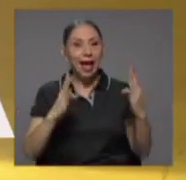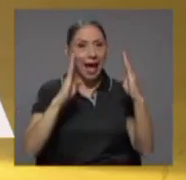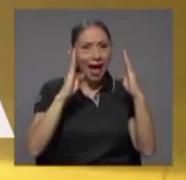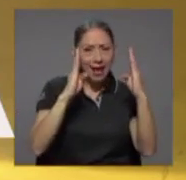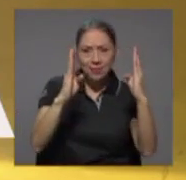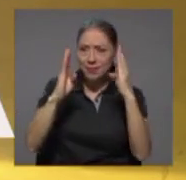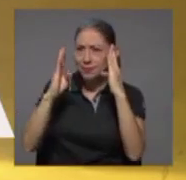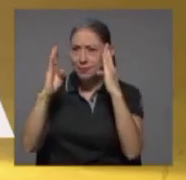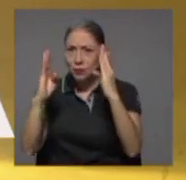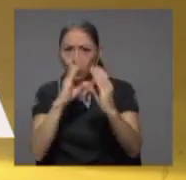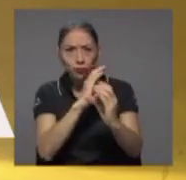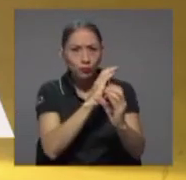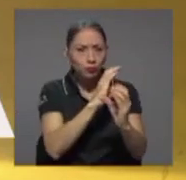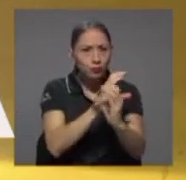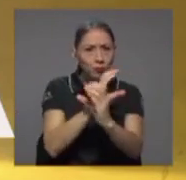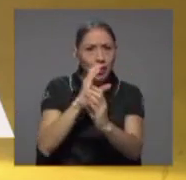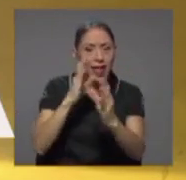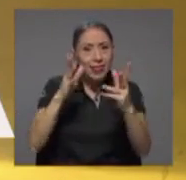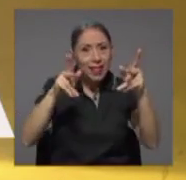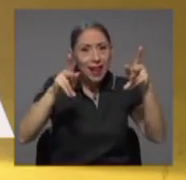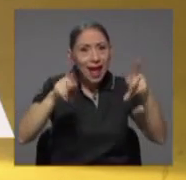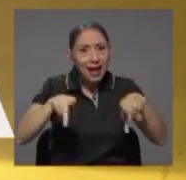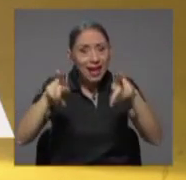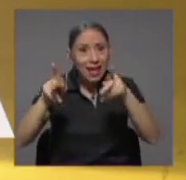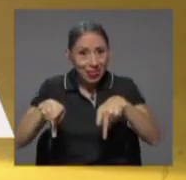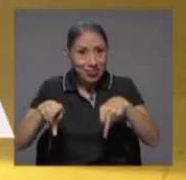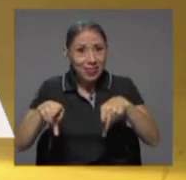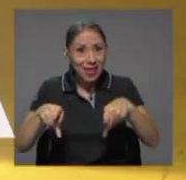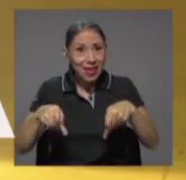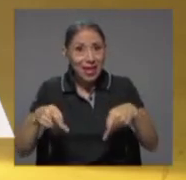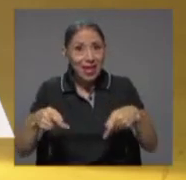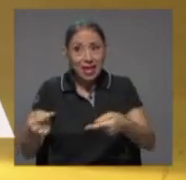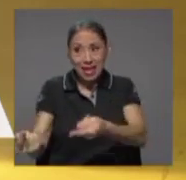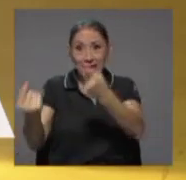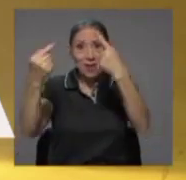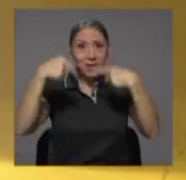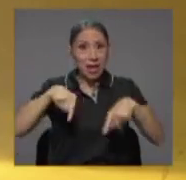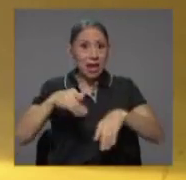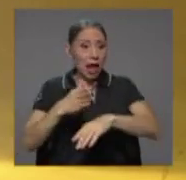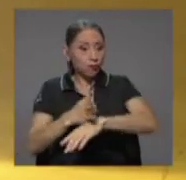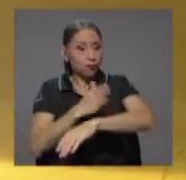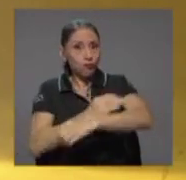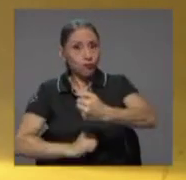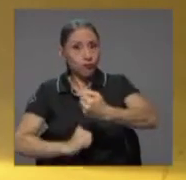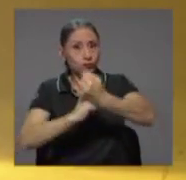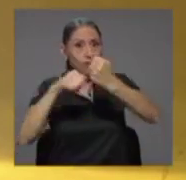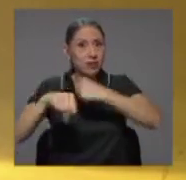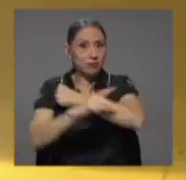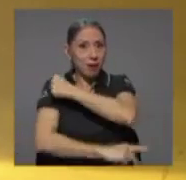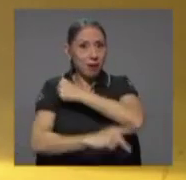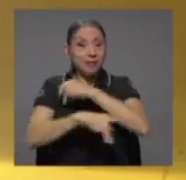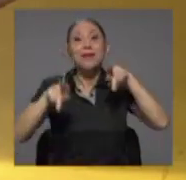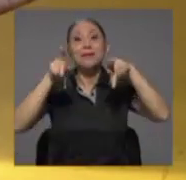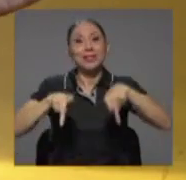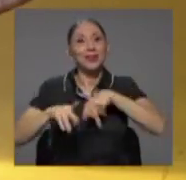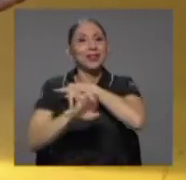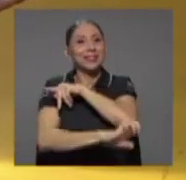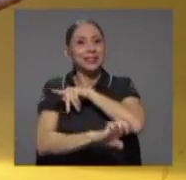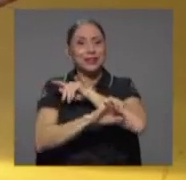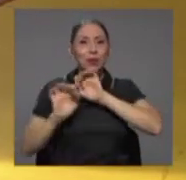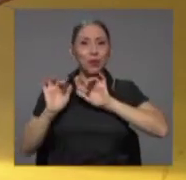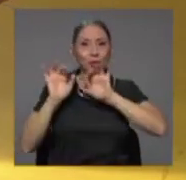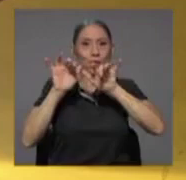gente que viene a ser más grande este país, me refiero a los migrantes, porque también todos tienen la atención de la Caja Costarricense